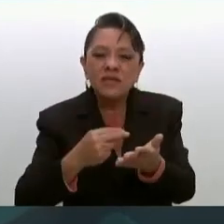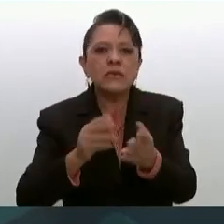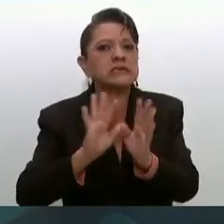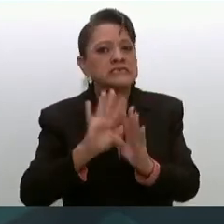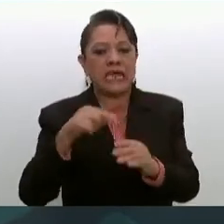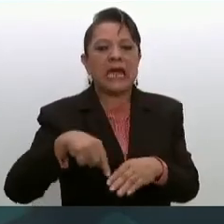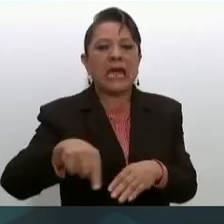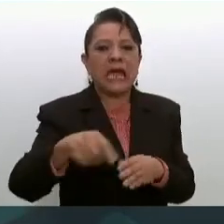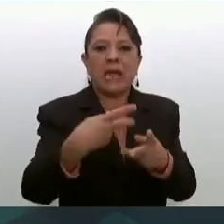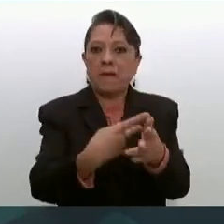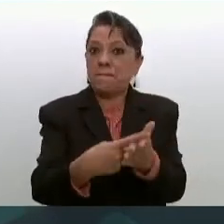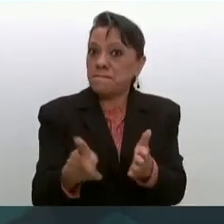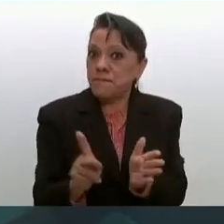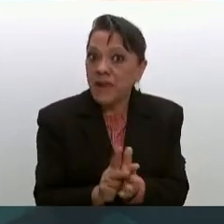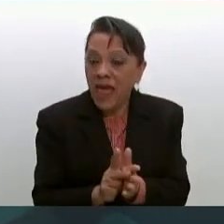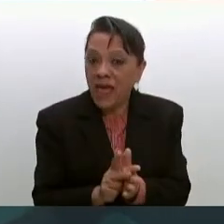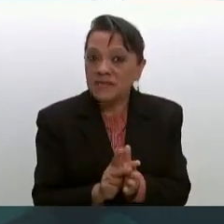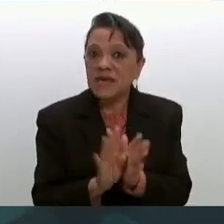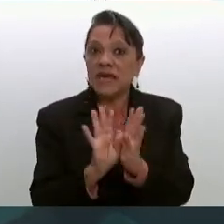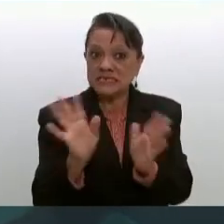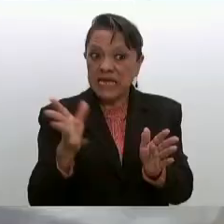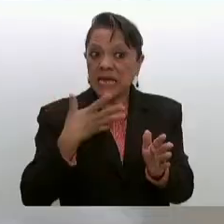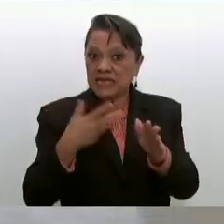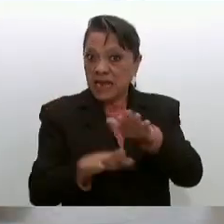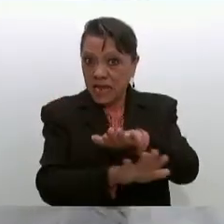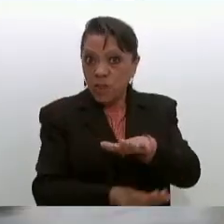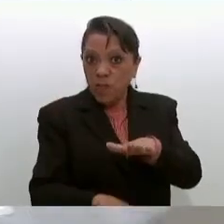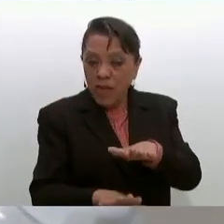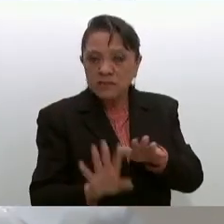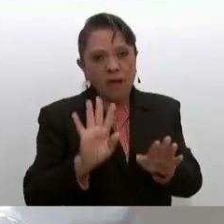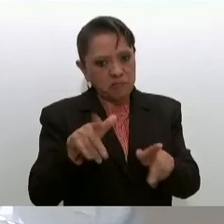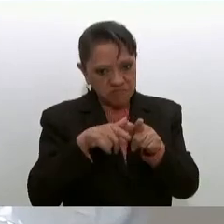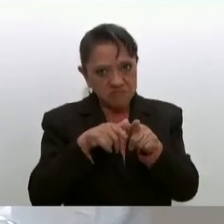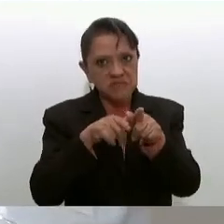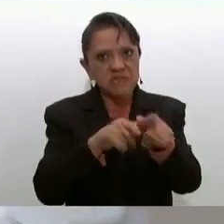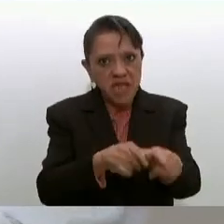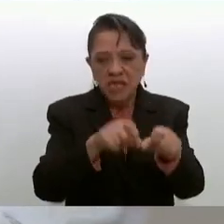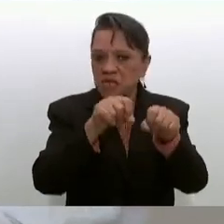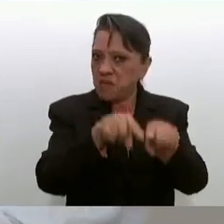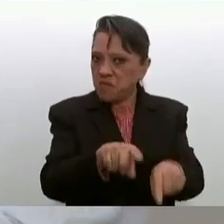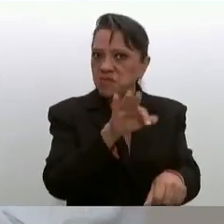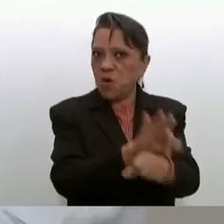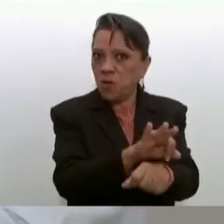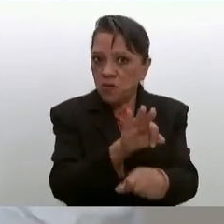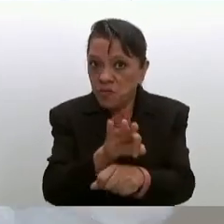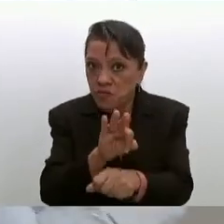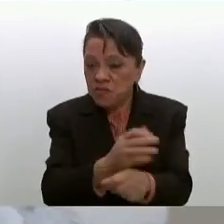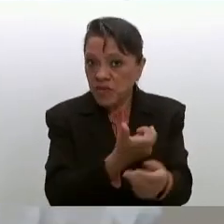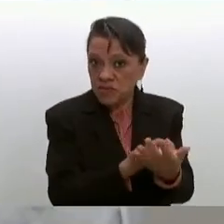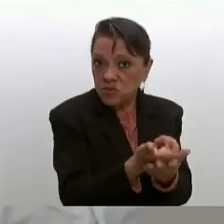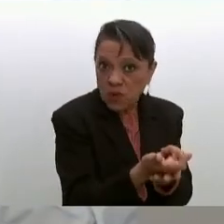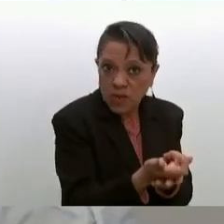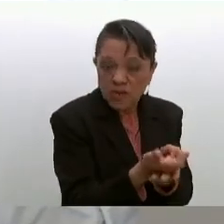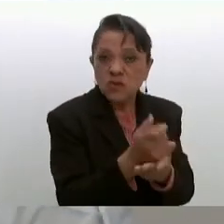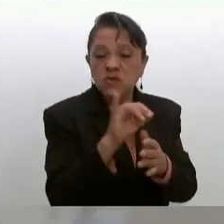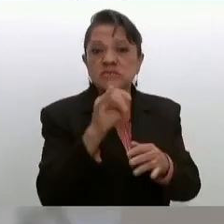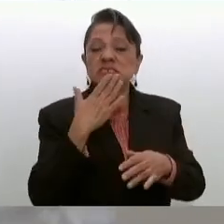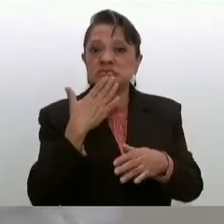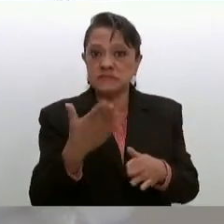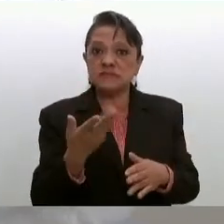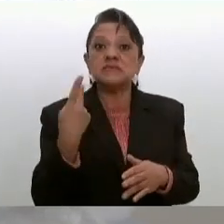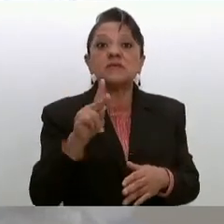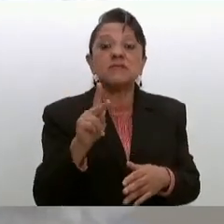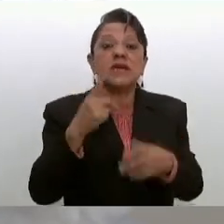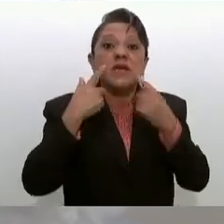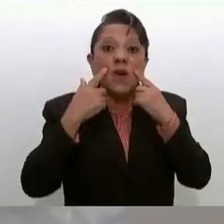quienes ya tienen una base, continuar con sus mismas prestaciones, con su mismo salario y con el ánimo